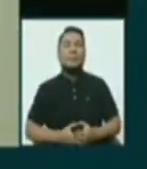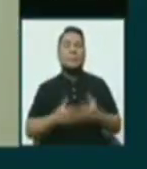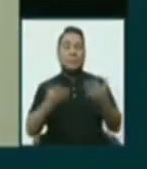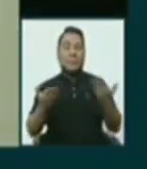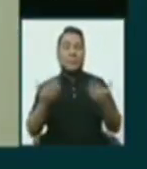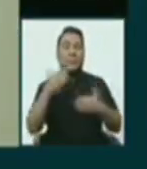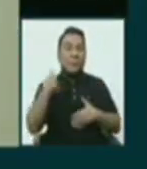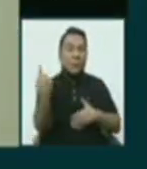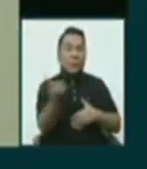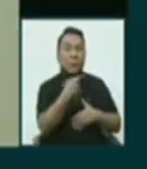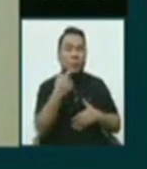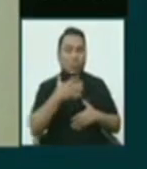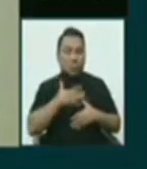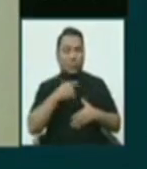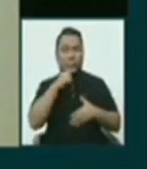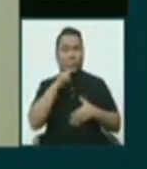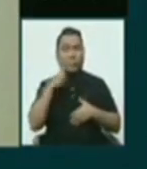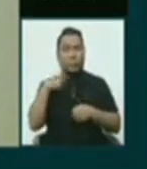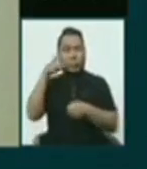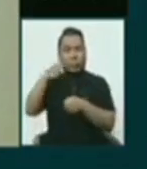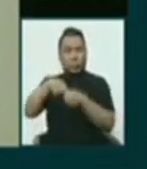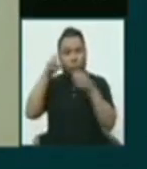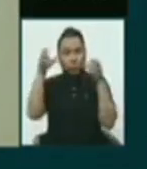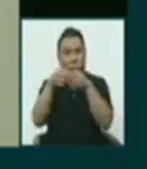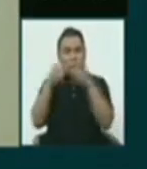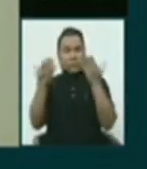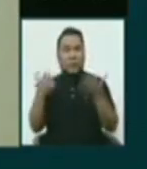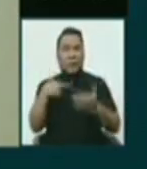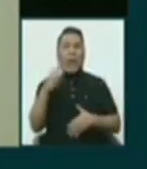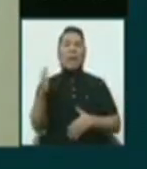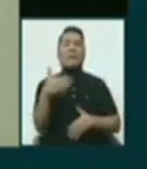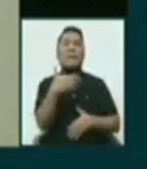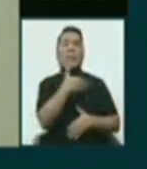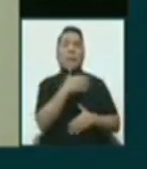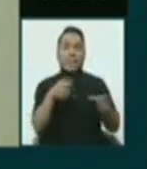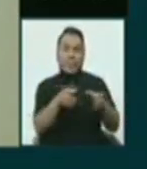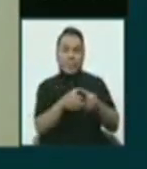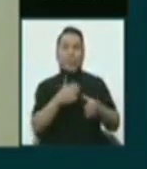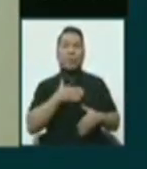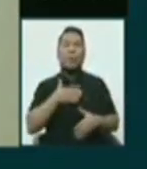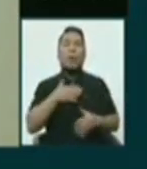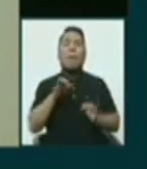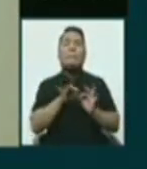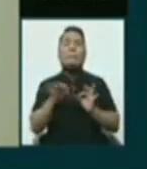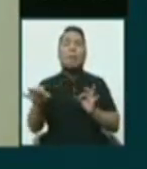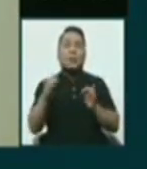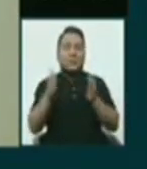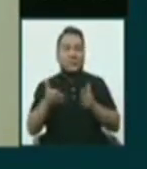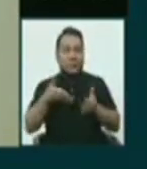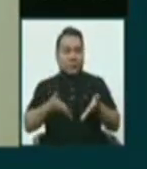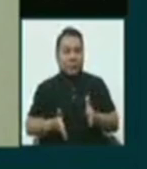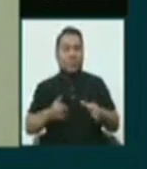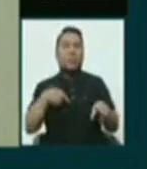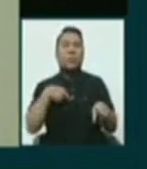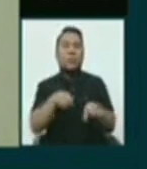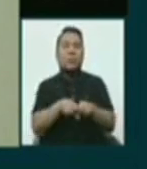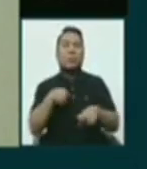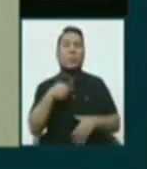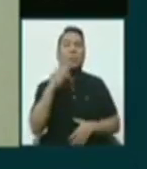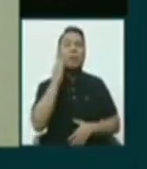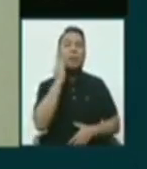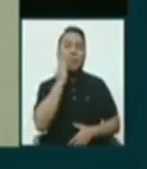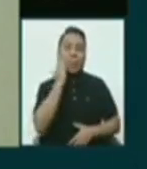Soy candidata al Congreso de la República por el FREPAP. Soy provinciana, soy madre de familia,